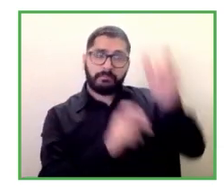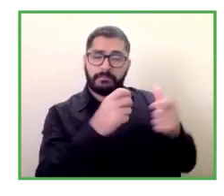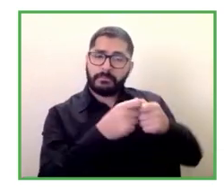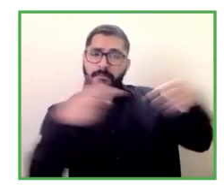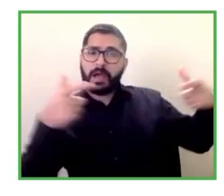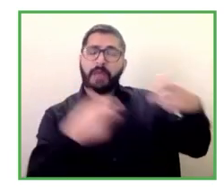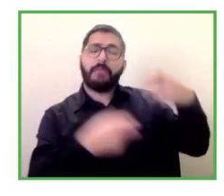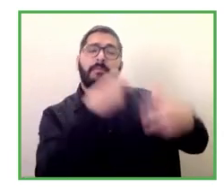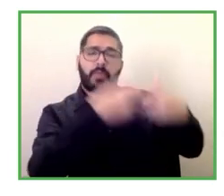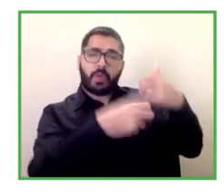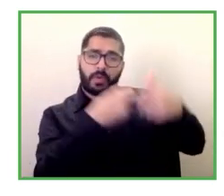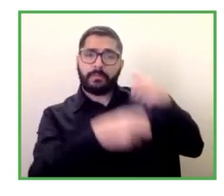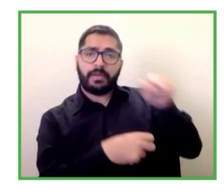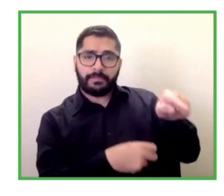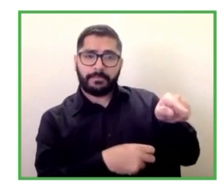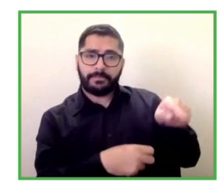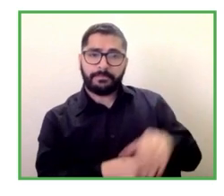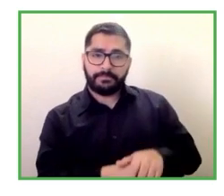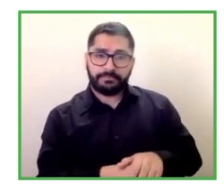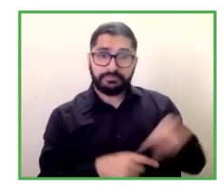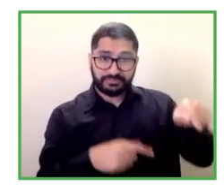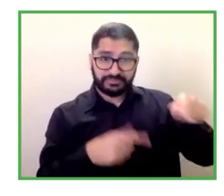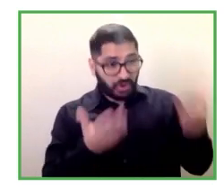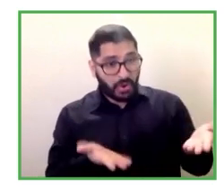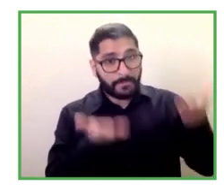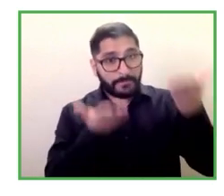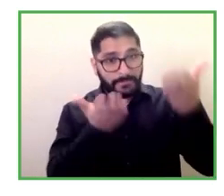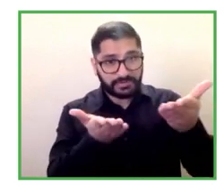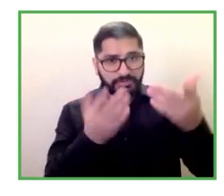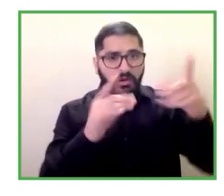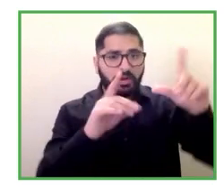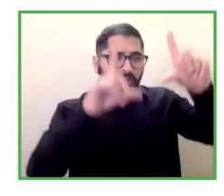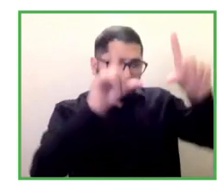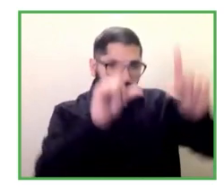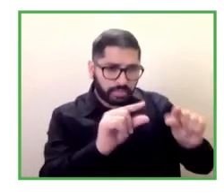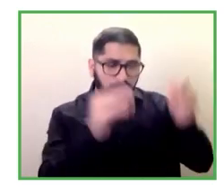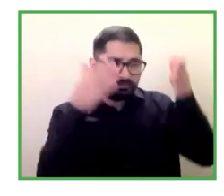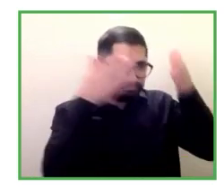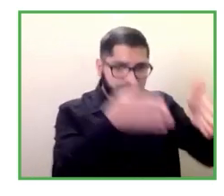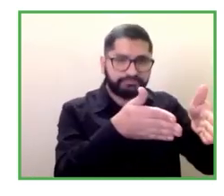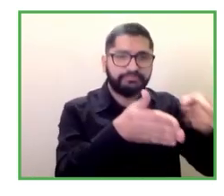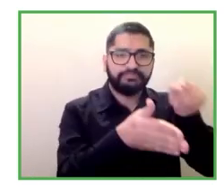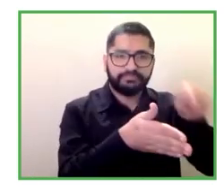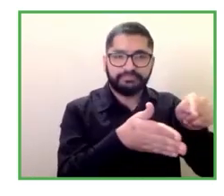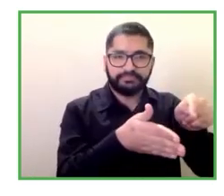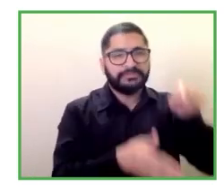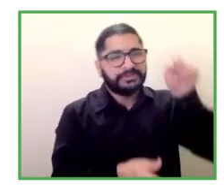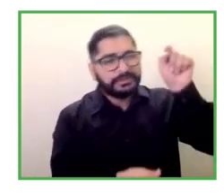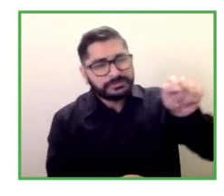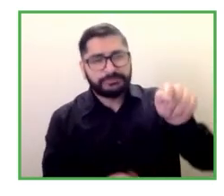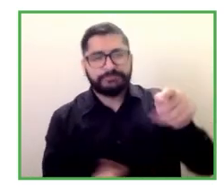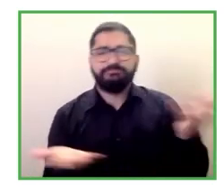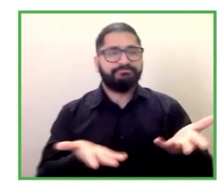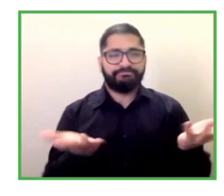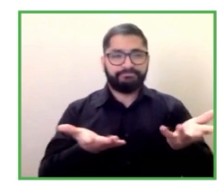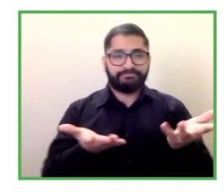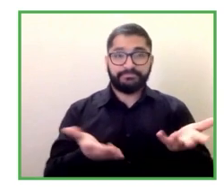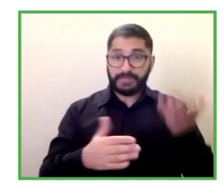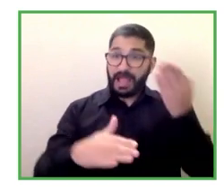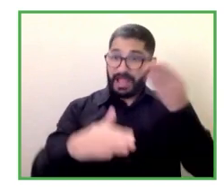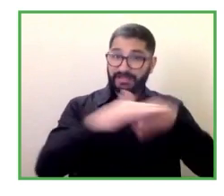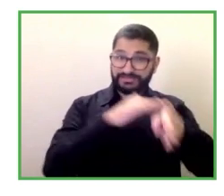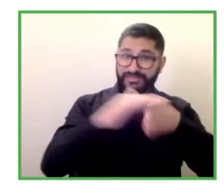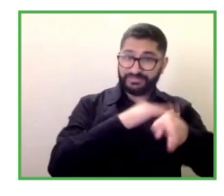ofrecido una menor atención aunque forma parte de la accesibilidad universal por supuesto de la definición de accesibilidad